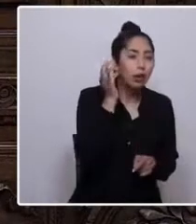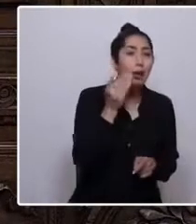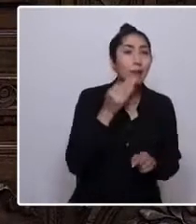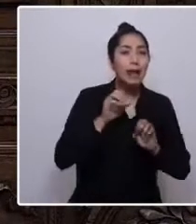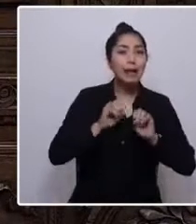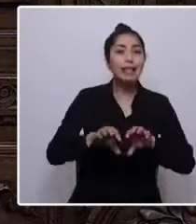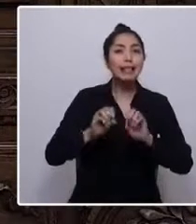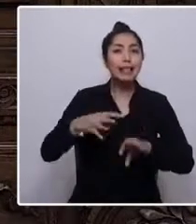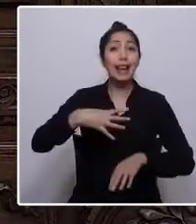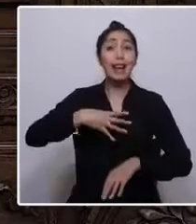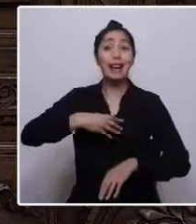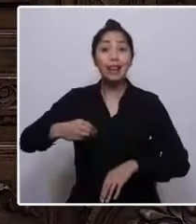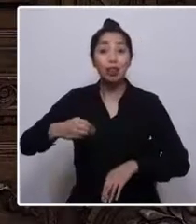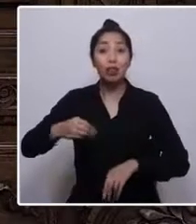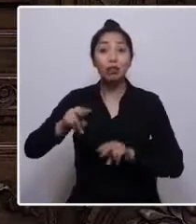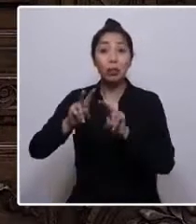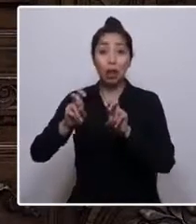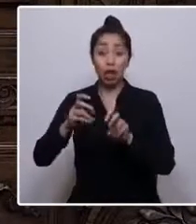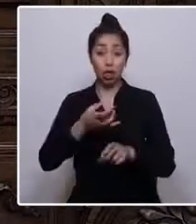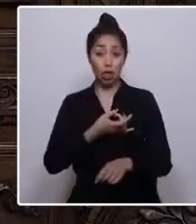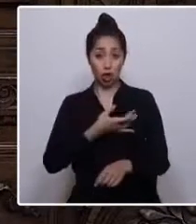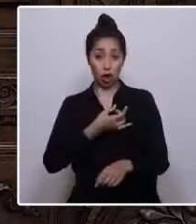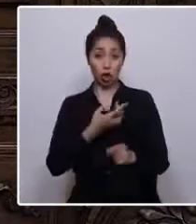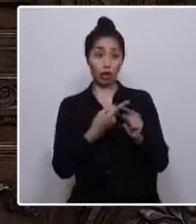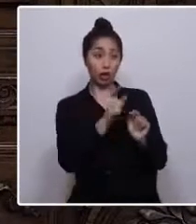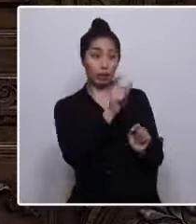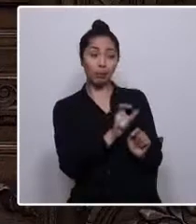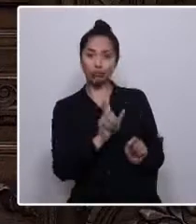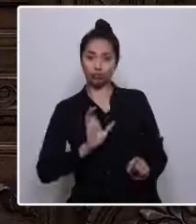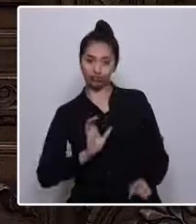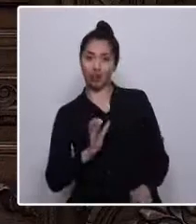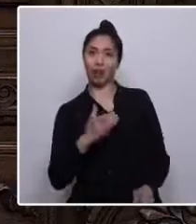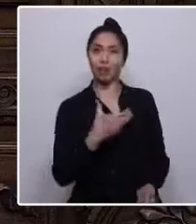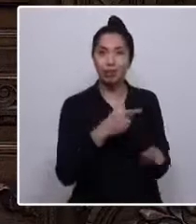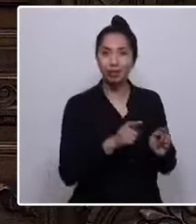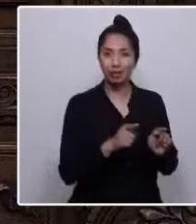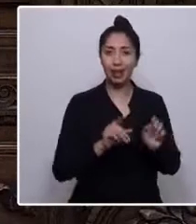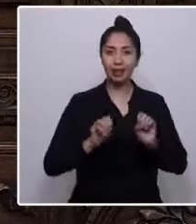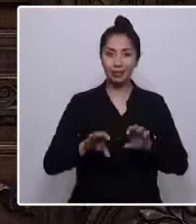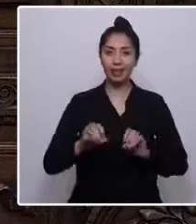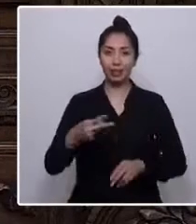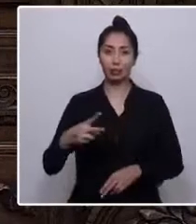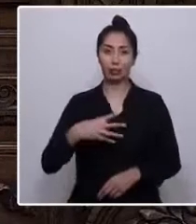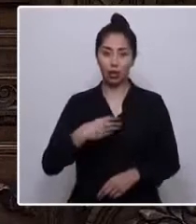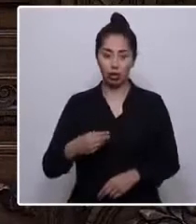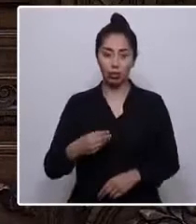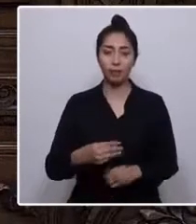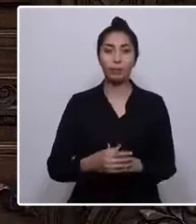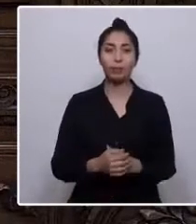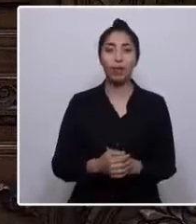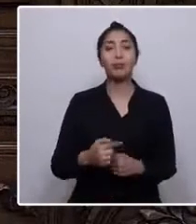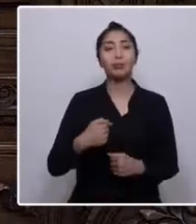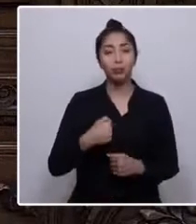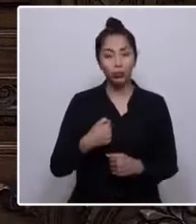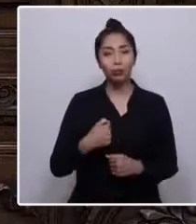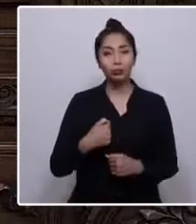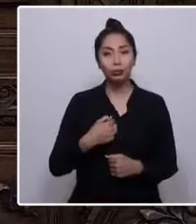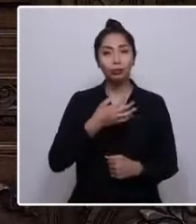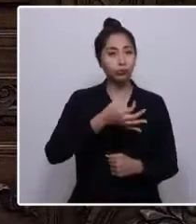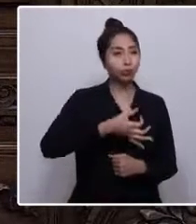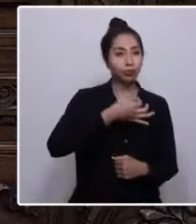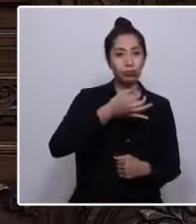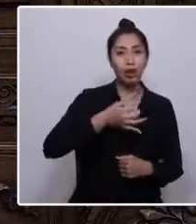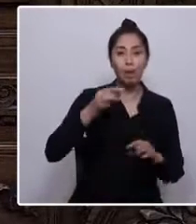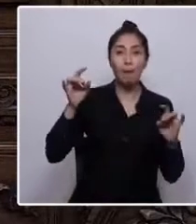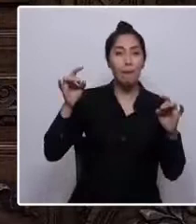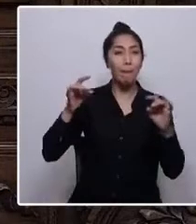a no ser indiferentes con el dolor propio y el ajeno. Para cerrar, les comparto la magia de tener